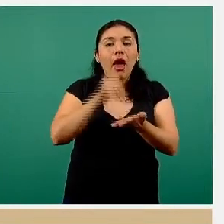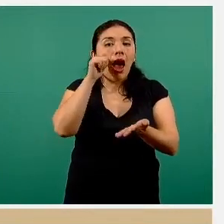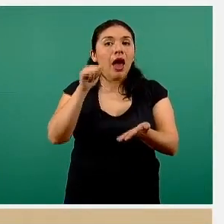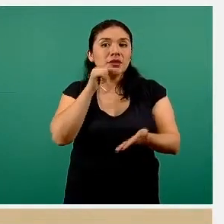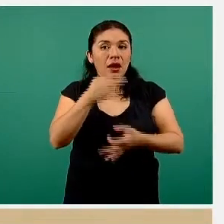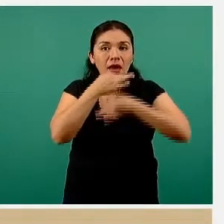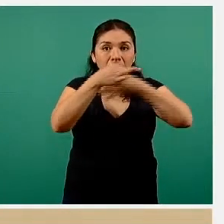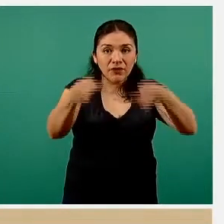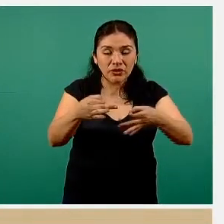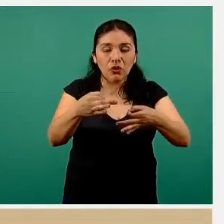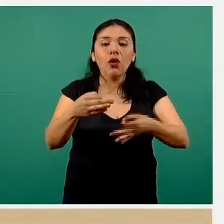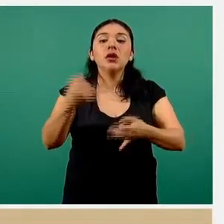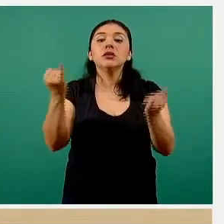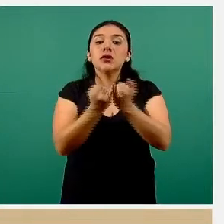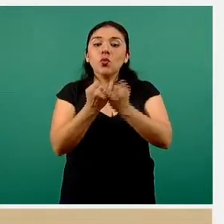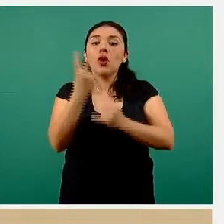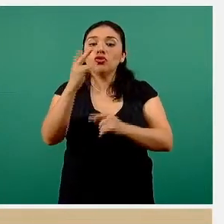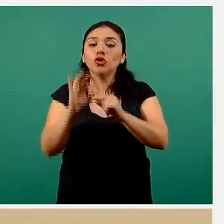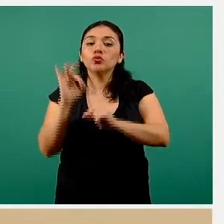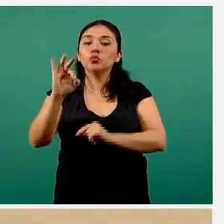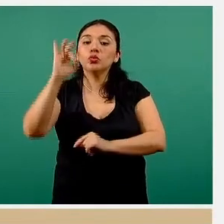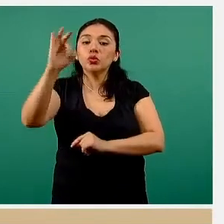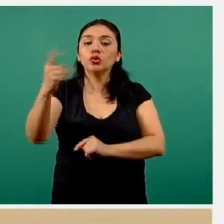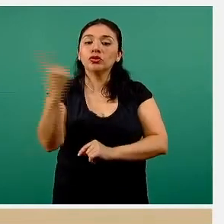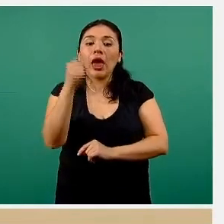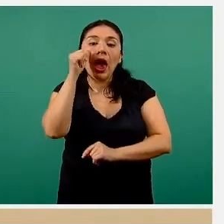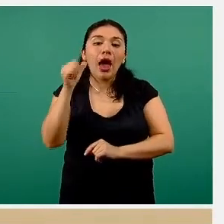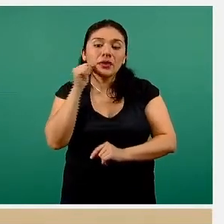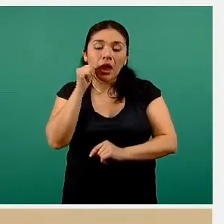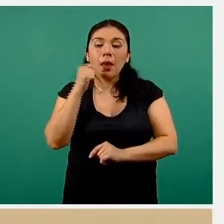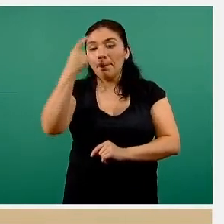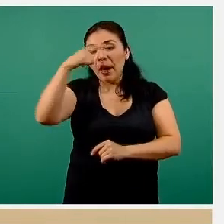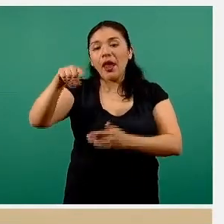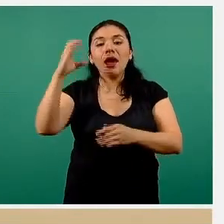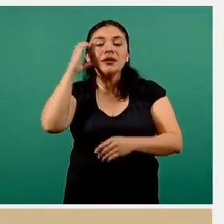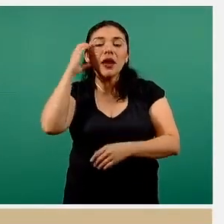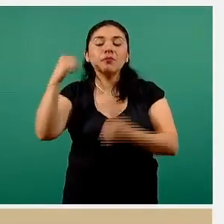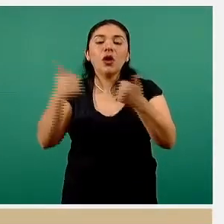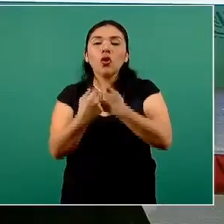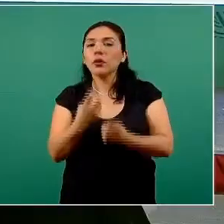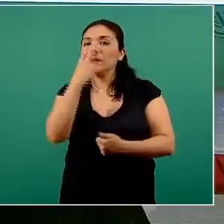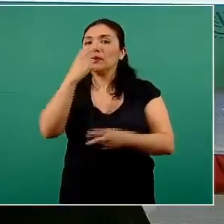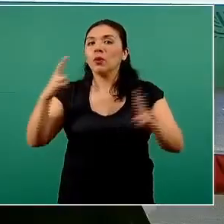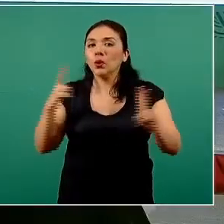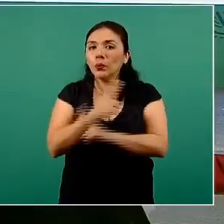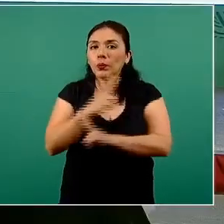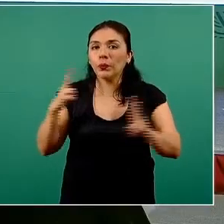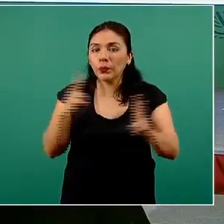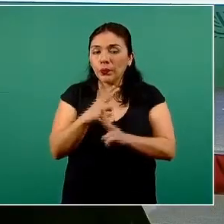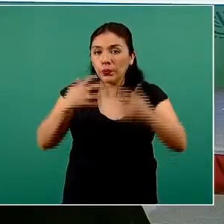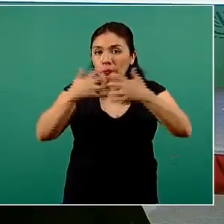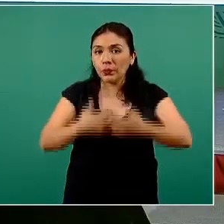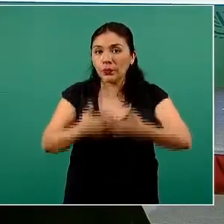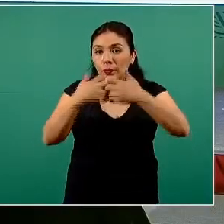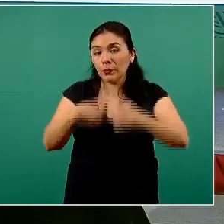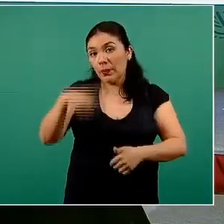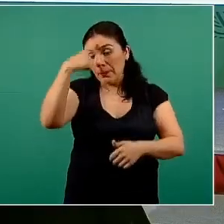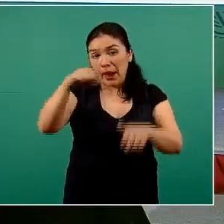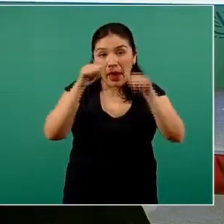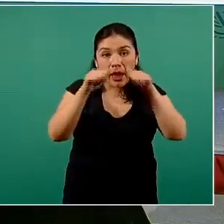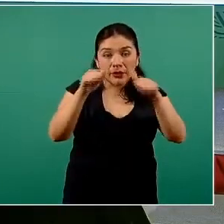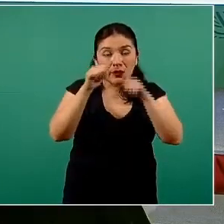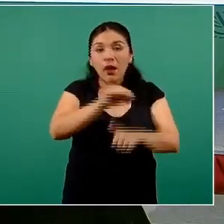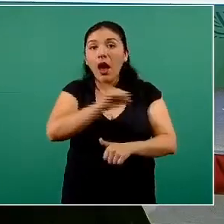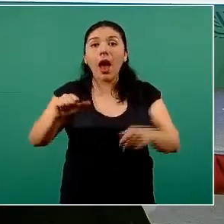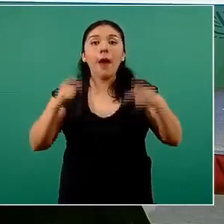de ayer, al igual dos puntos porcentuales arriba de lo reportado al día de ayer en camas con ventilador que atienden a